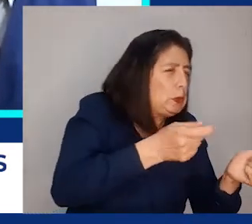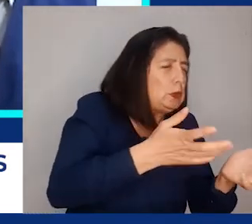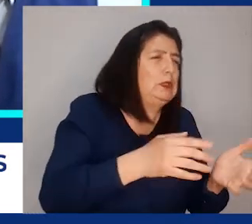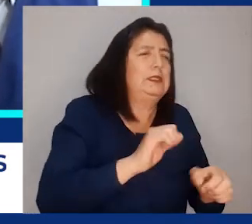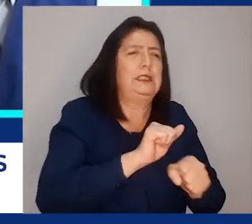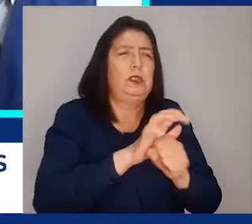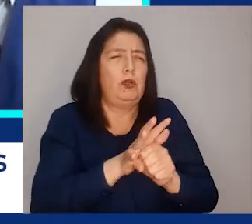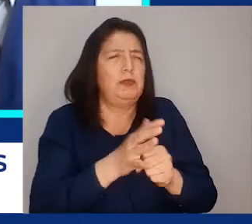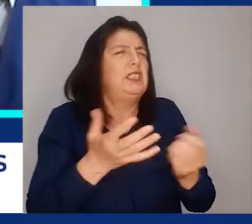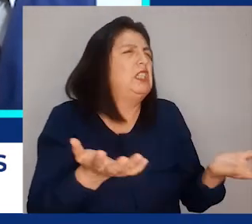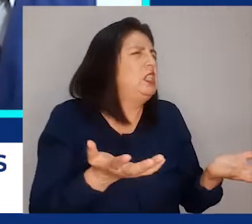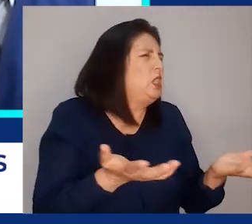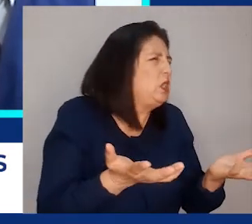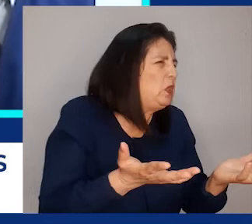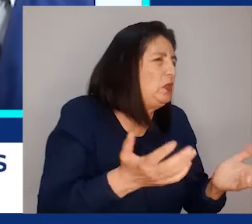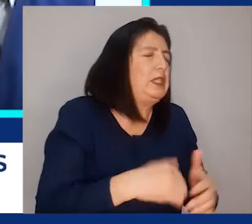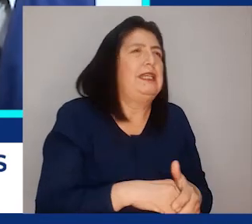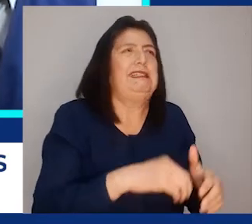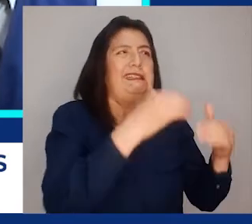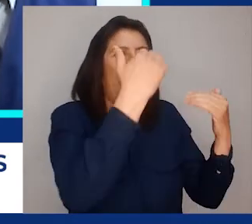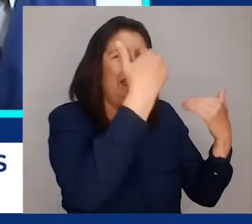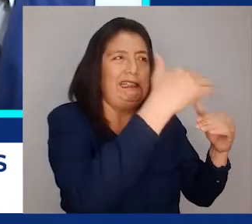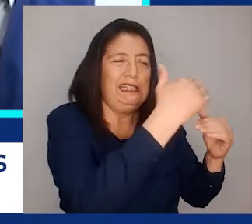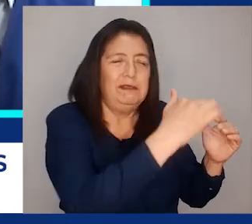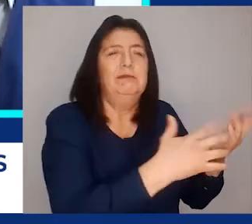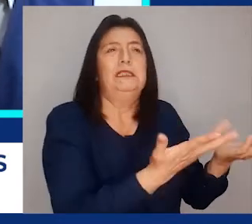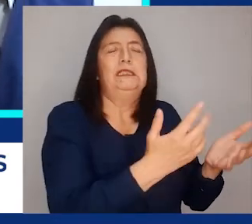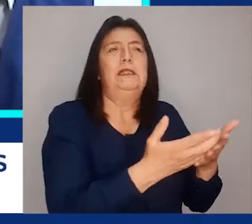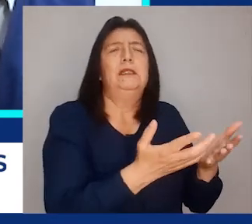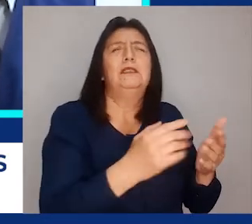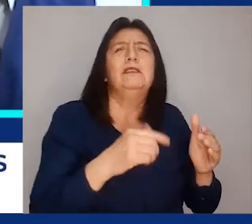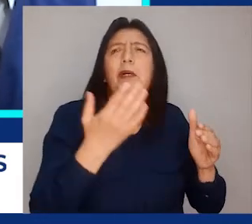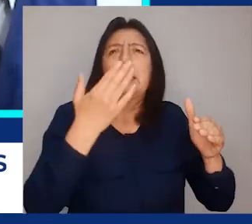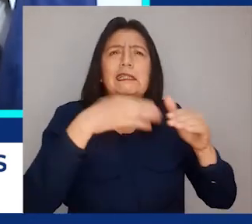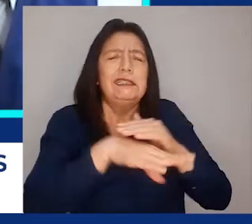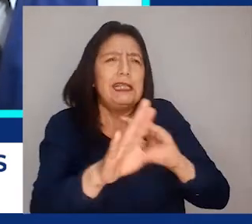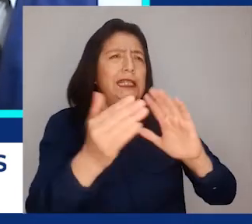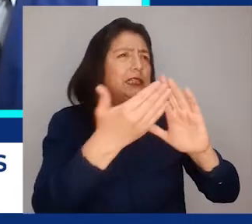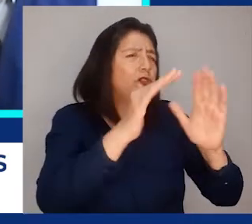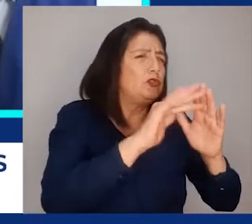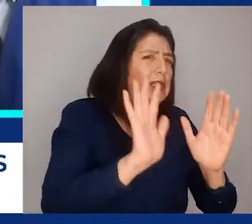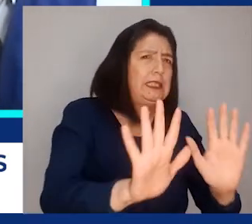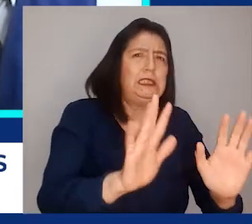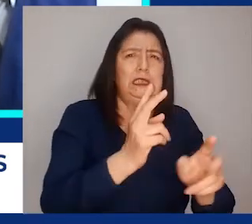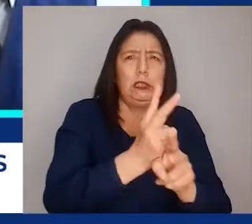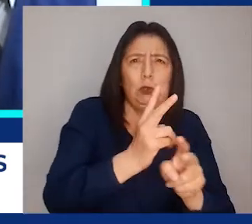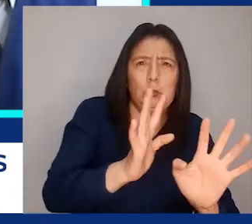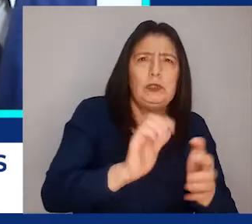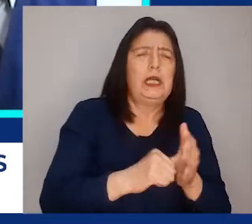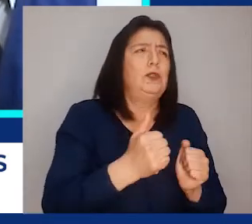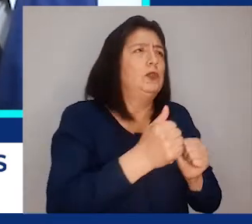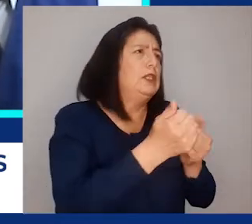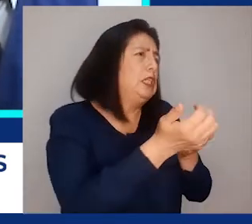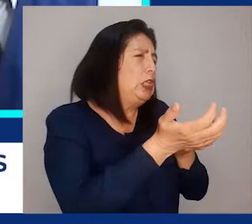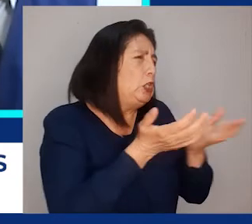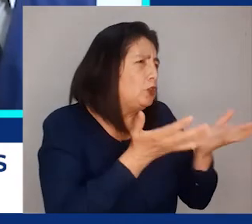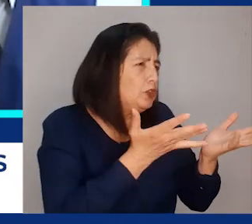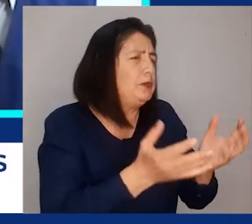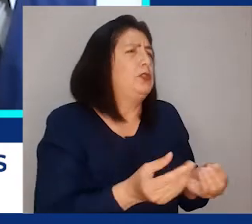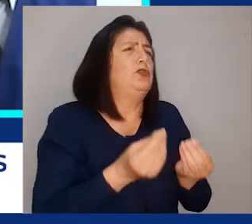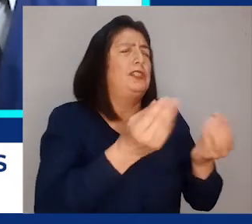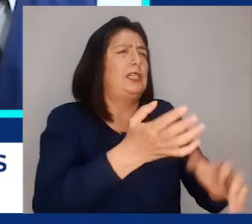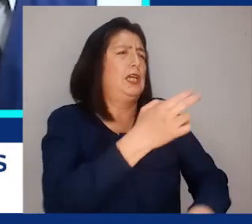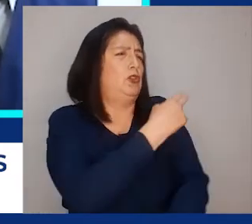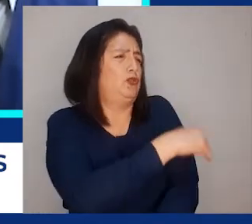COVID a nivel de las fronteras, a nivel de los ingresos a la ciudad, en los servicios que brinda el